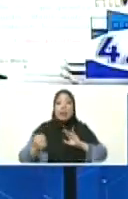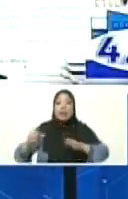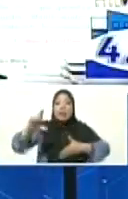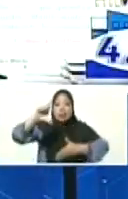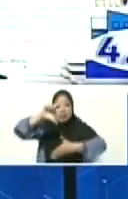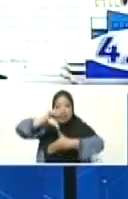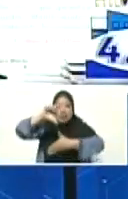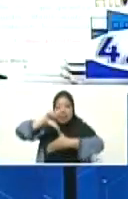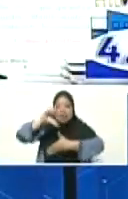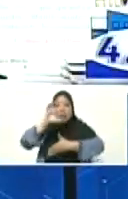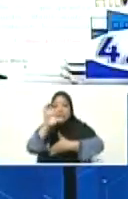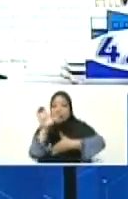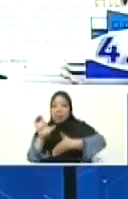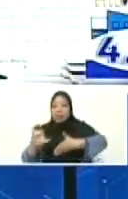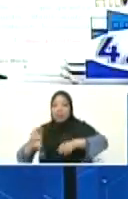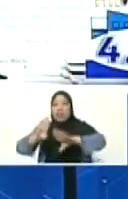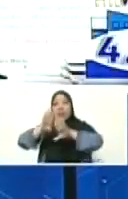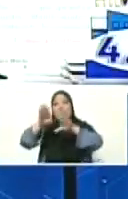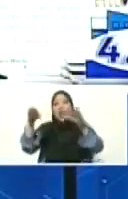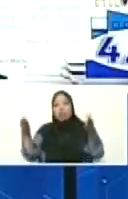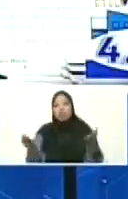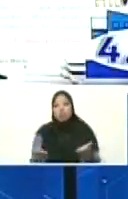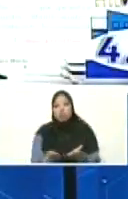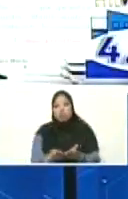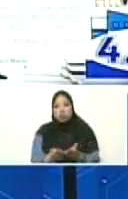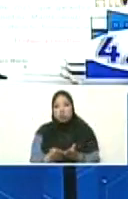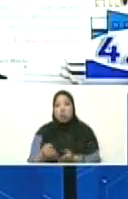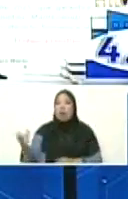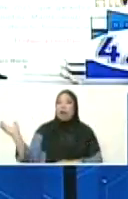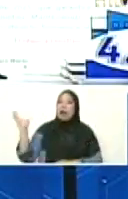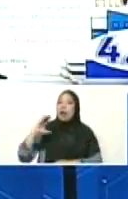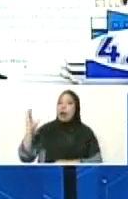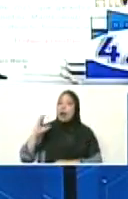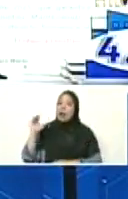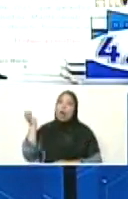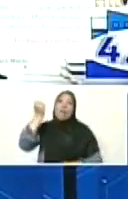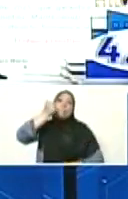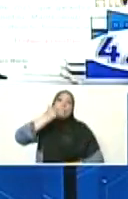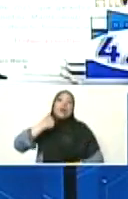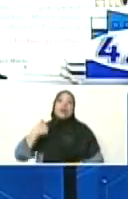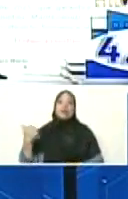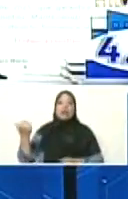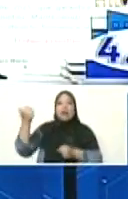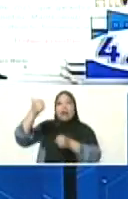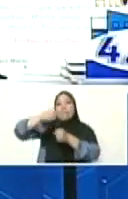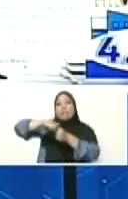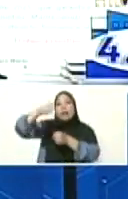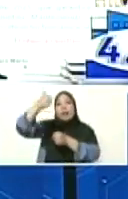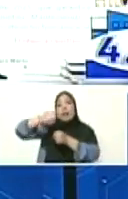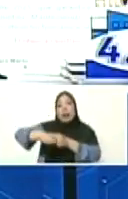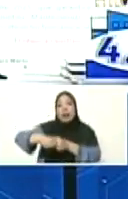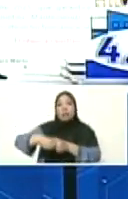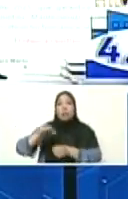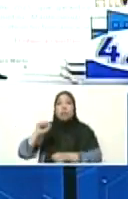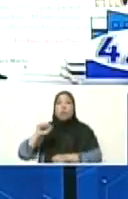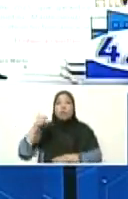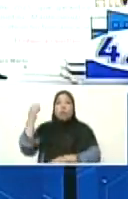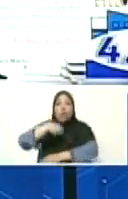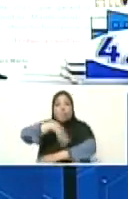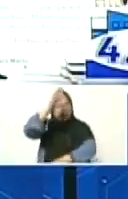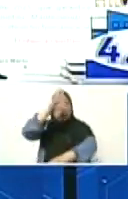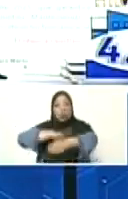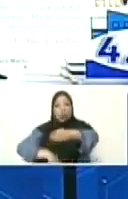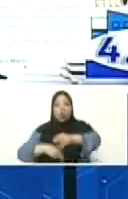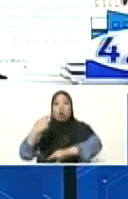Latina, del Caribe y del mundo. Entre ellas, Caracas, Valencia, Maracaibo, Barcelona, Puerto Ordaz,